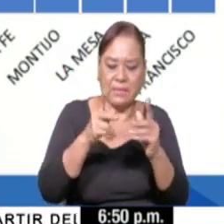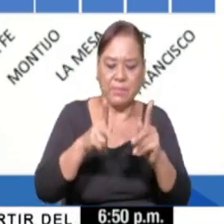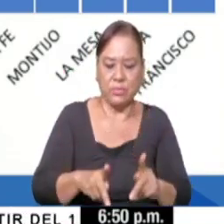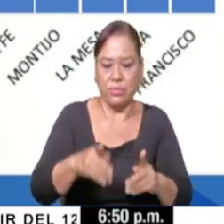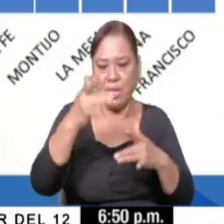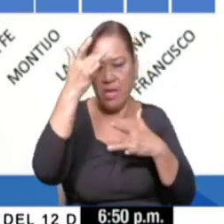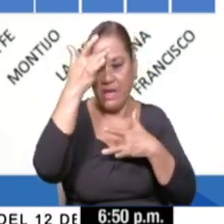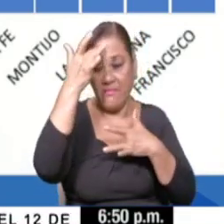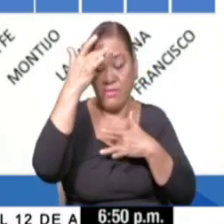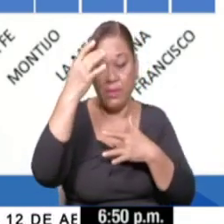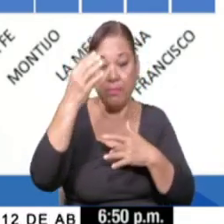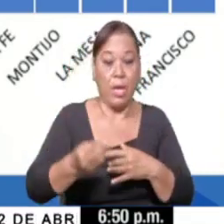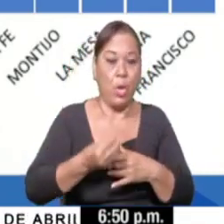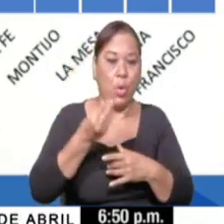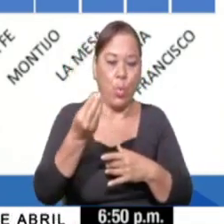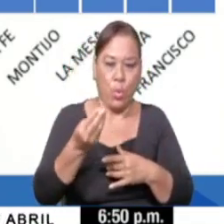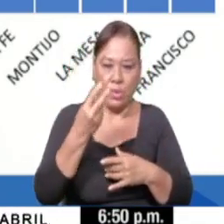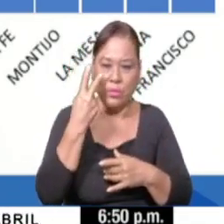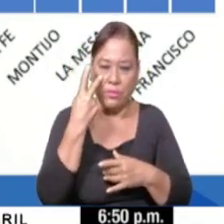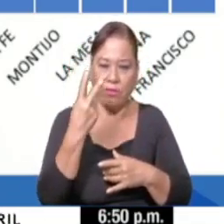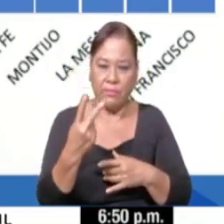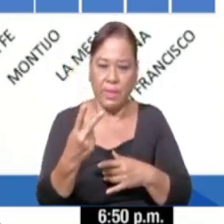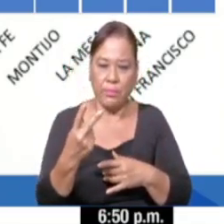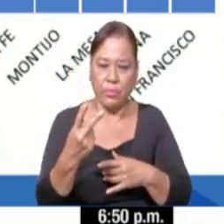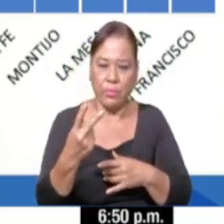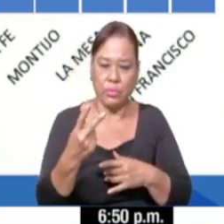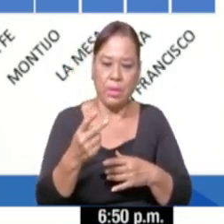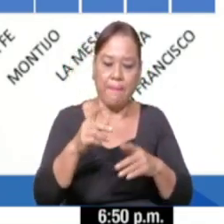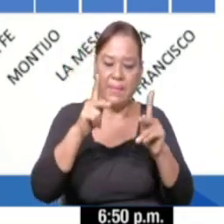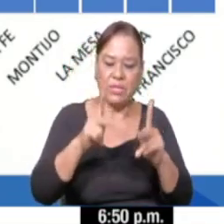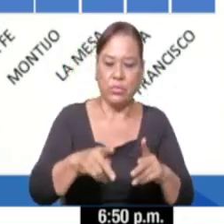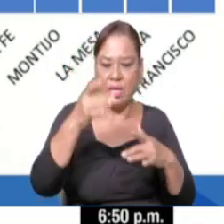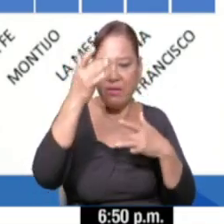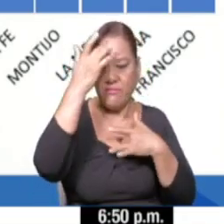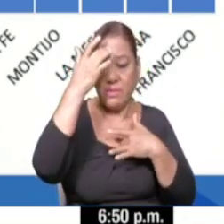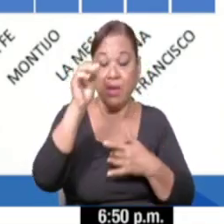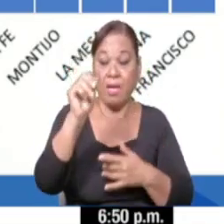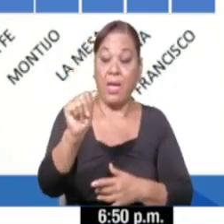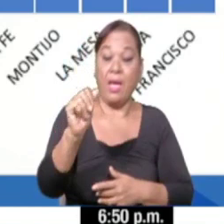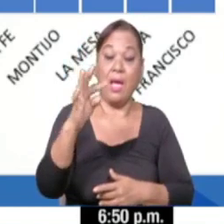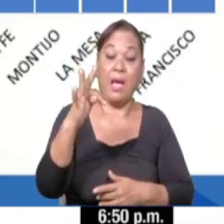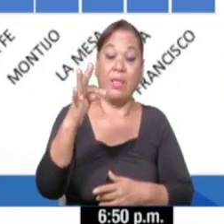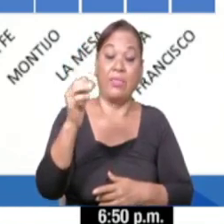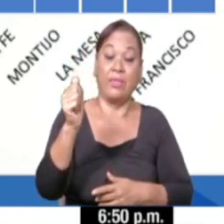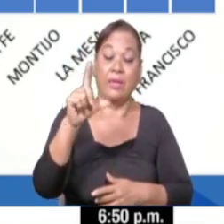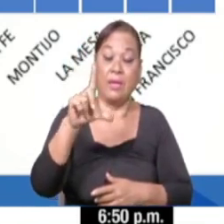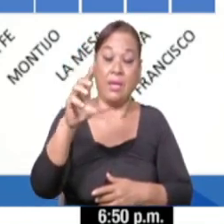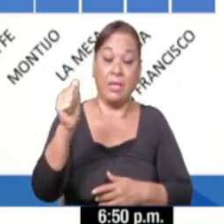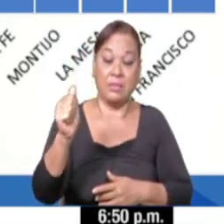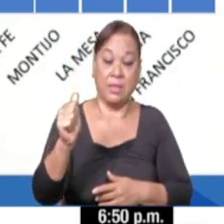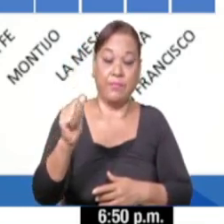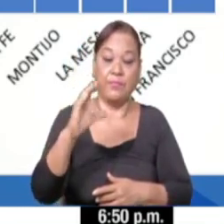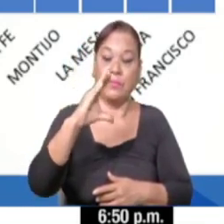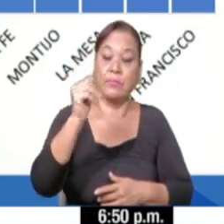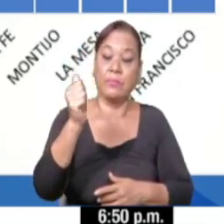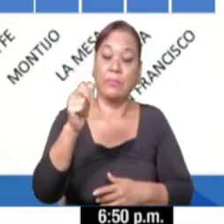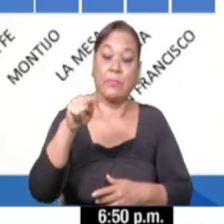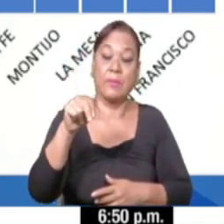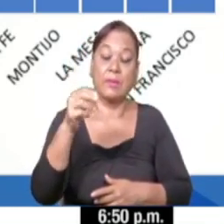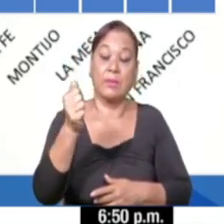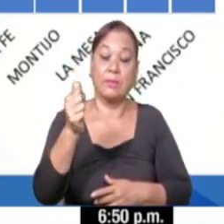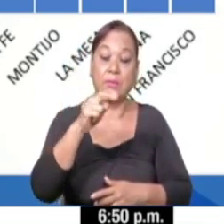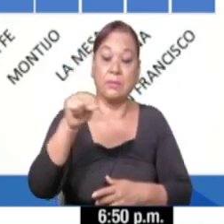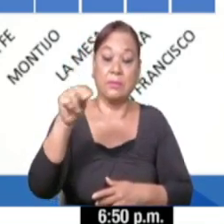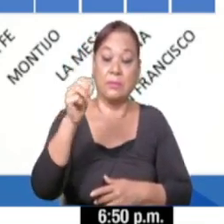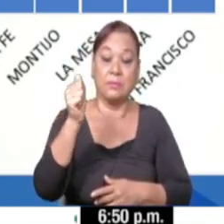Al verlo como la incidencia de casos activos, es Atalaya, Cañazas y Santiago los que, en este sentido,